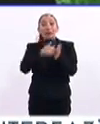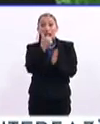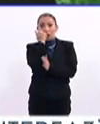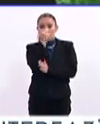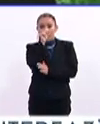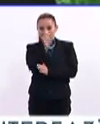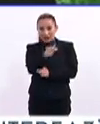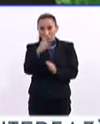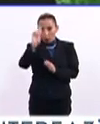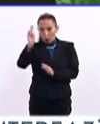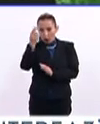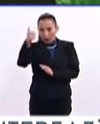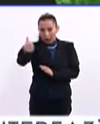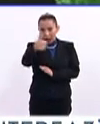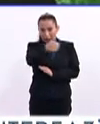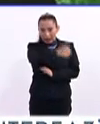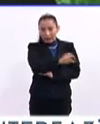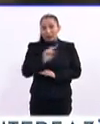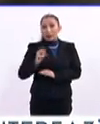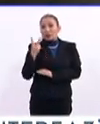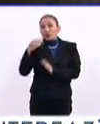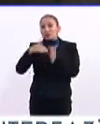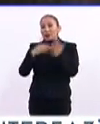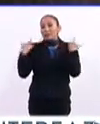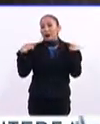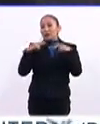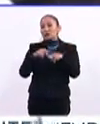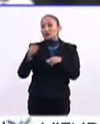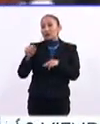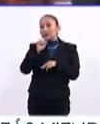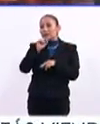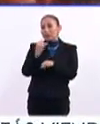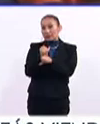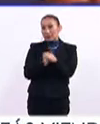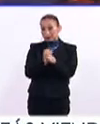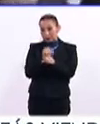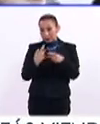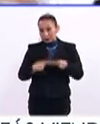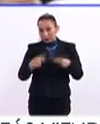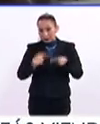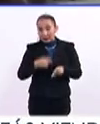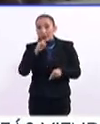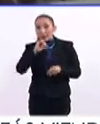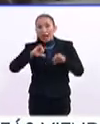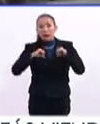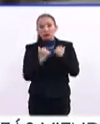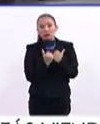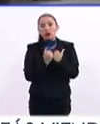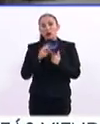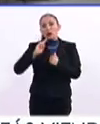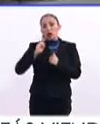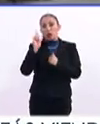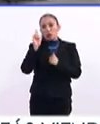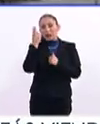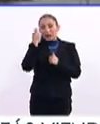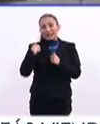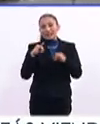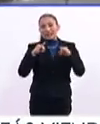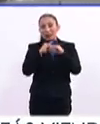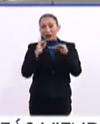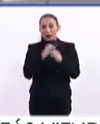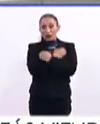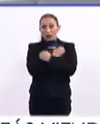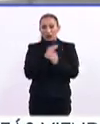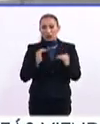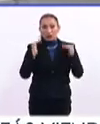estudiantes de estas casas de estudio y a 22 mil docentes e investigadores. Además, la Asociación Nacional de Universidades e Instituciones